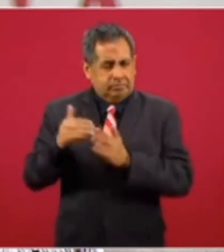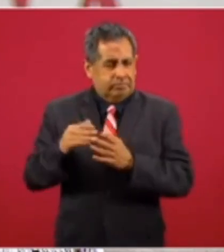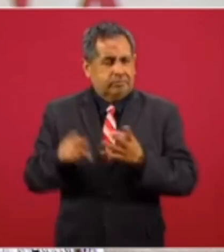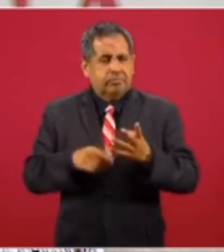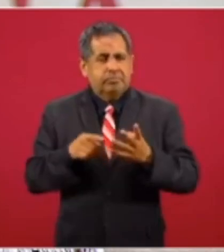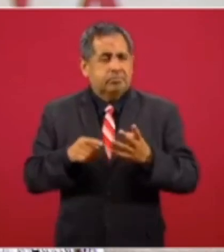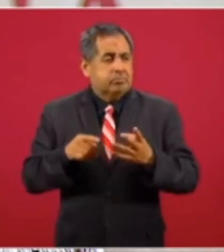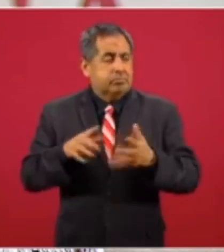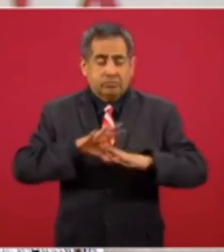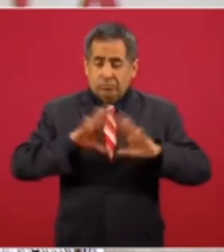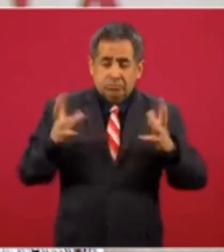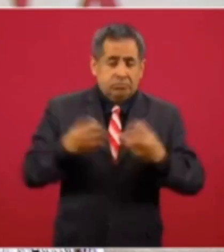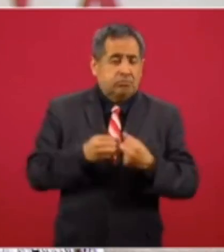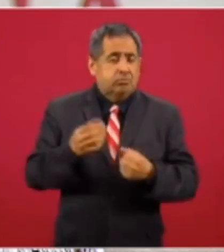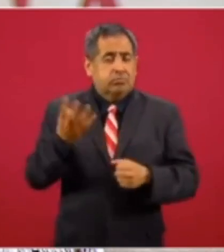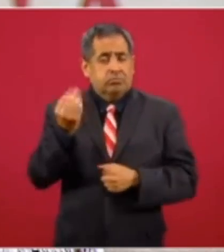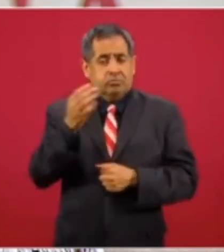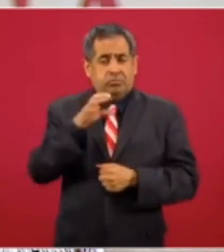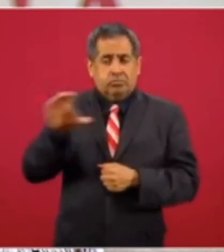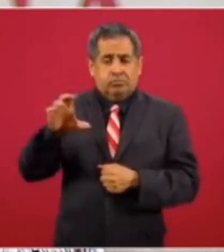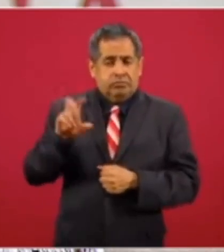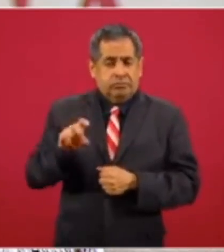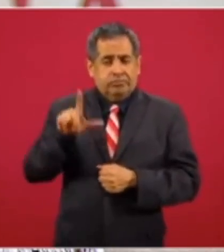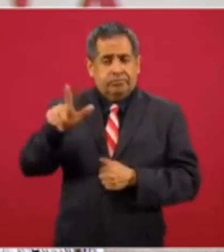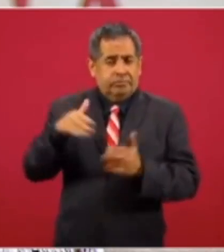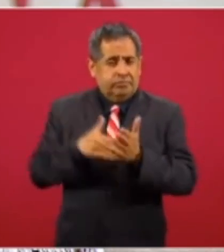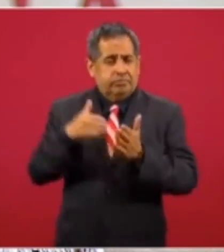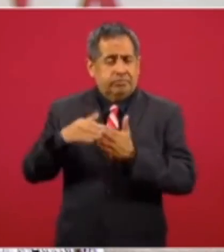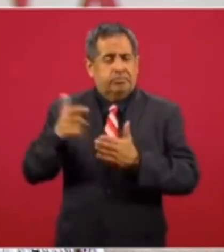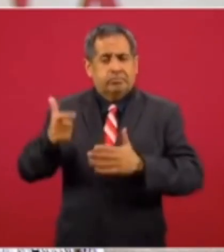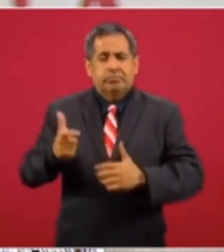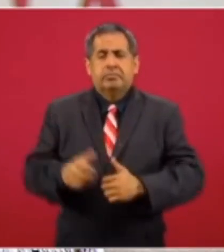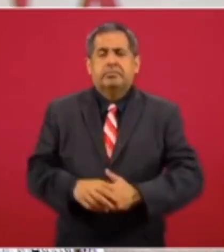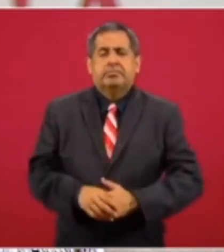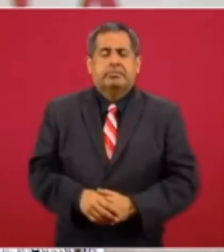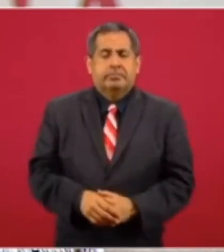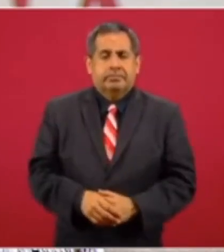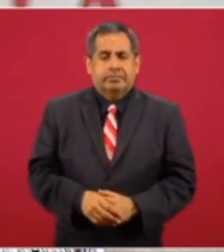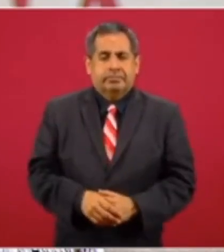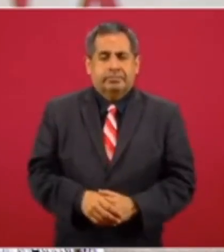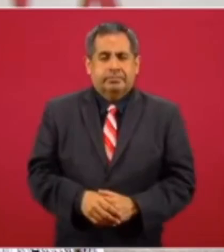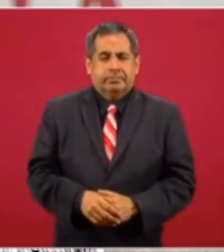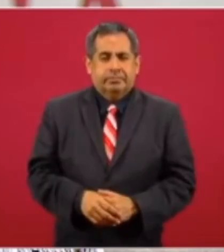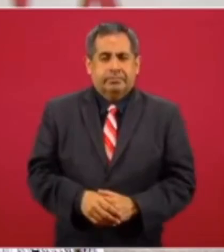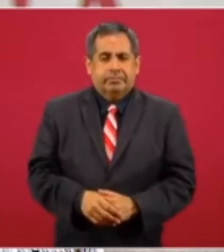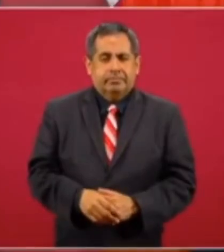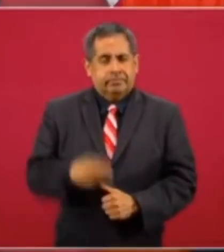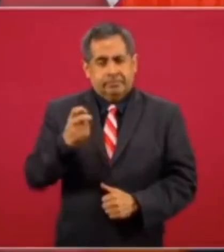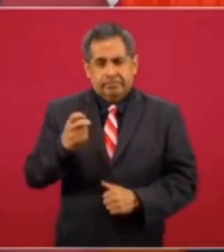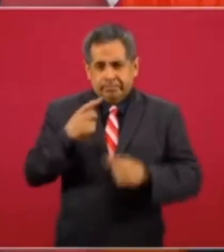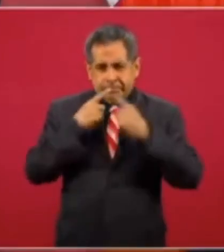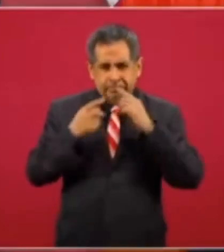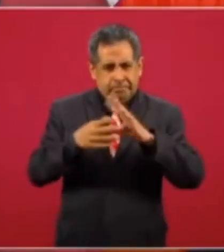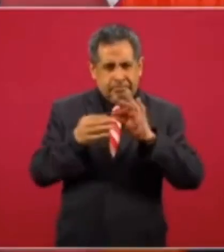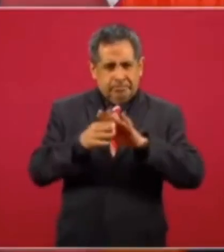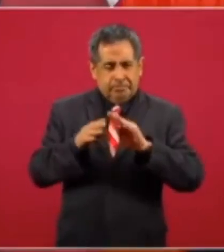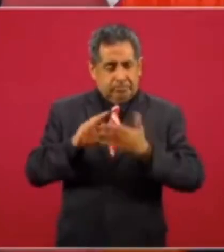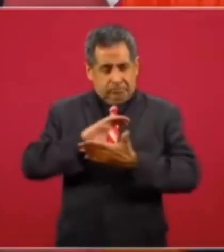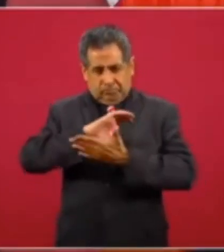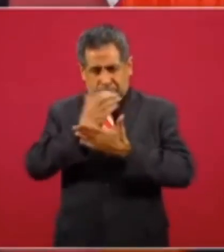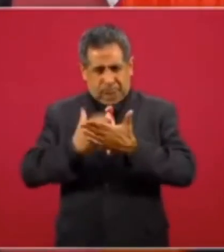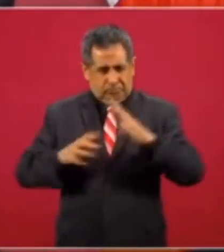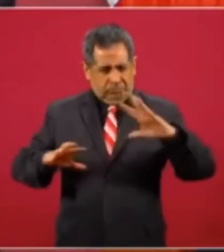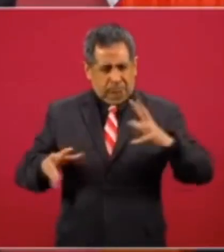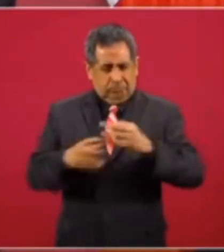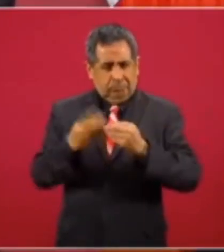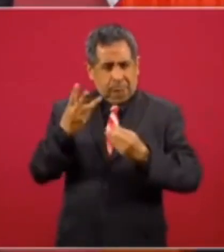que hacen un total de novecientos treinta y siete millones de pesos por cierto estos contratos de estas tres